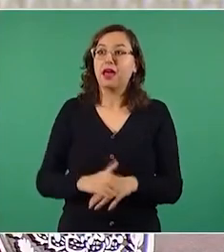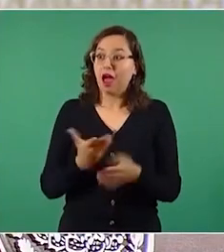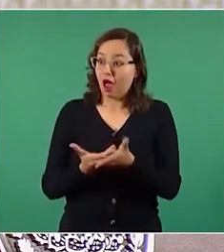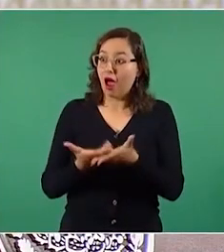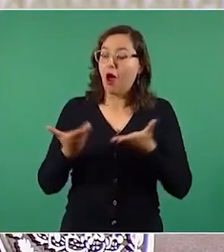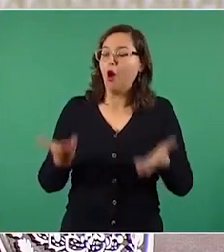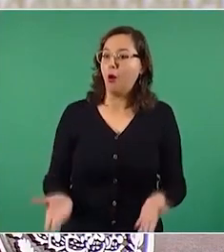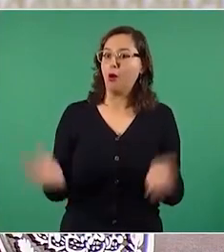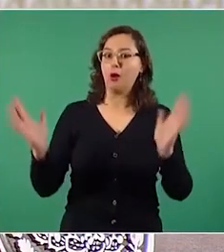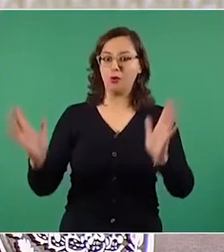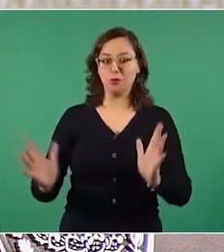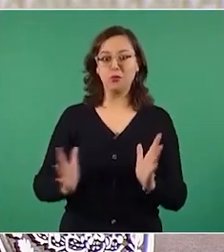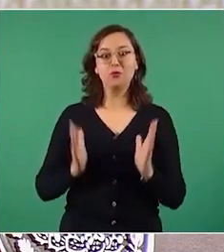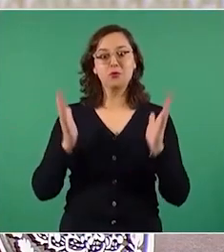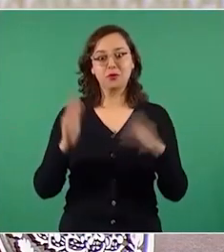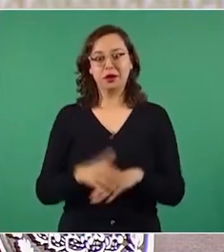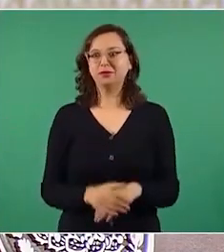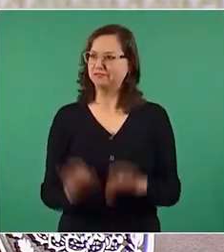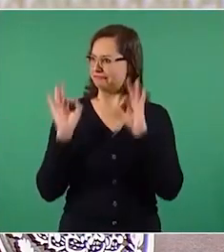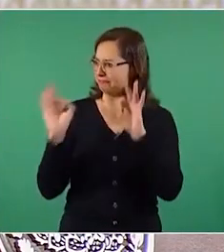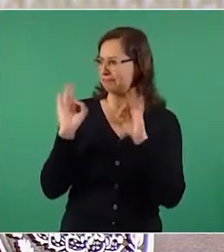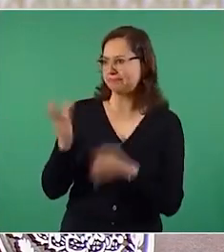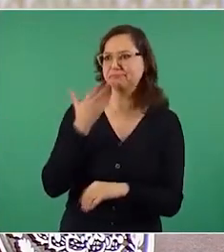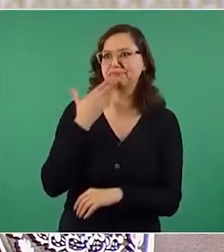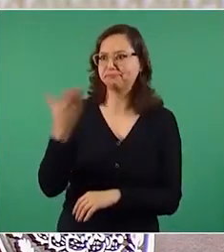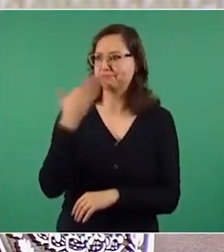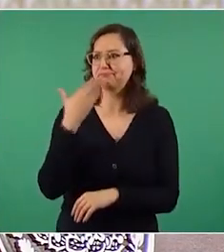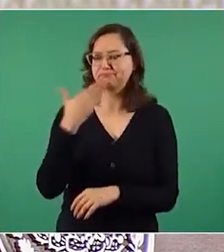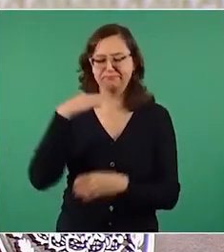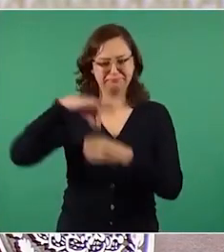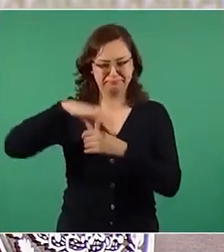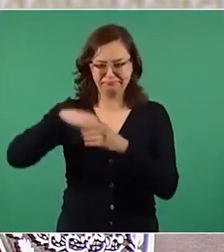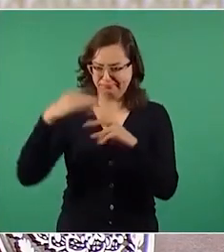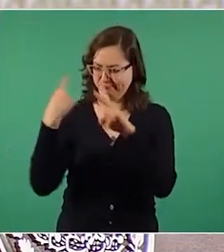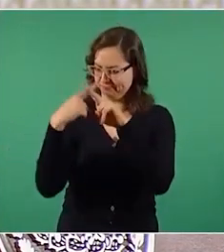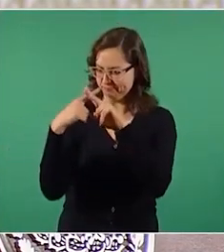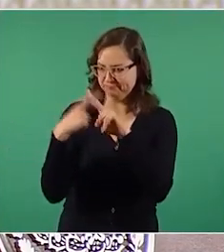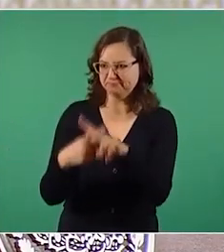entonces qué bien que se cuente los votos